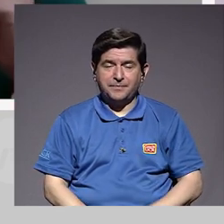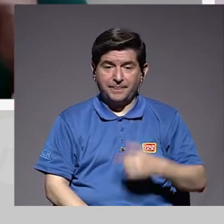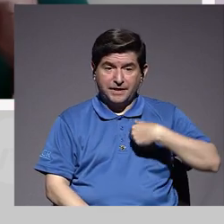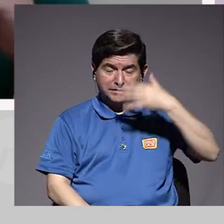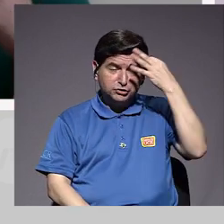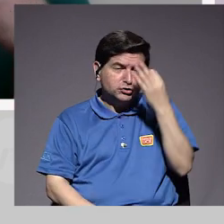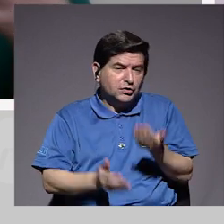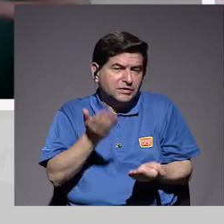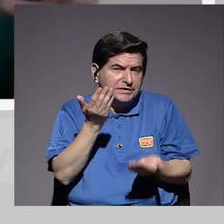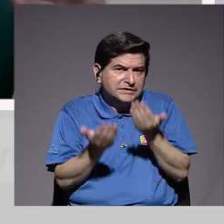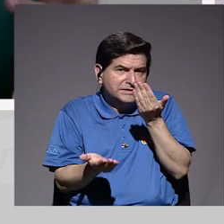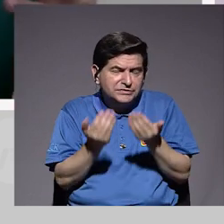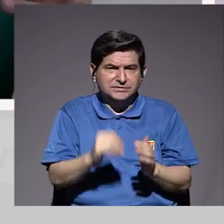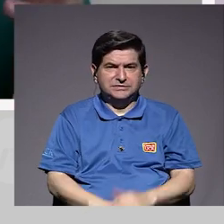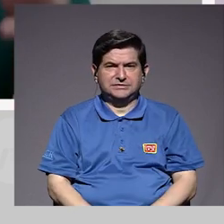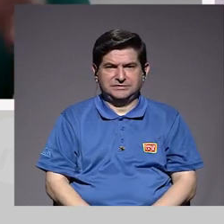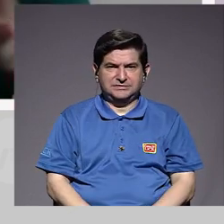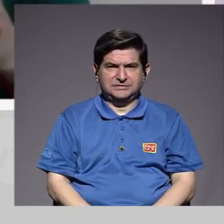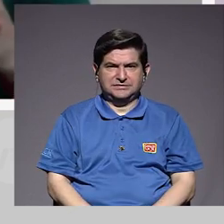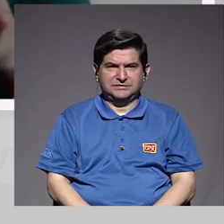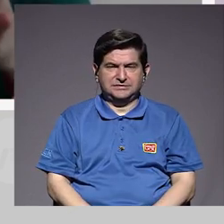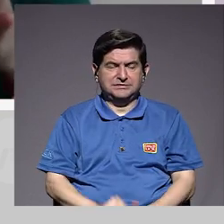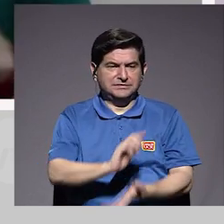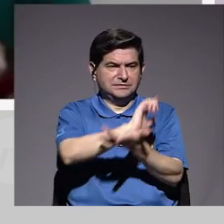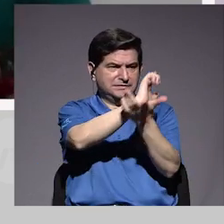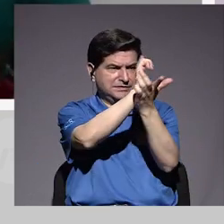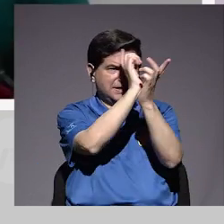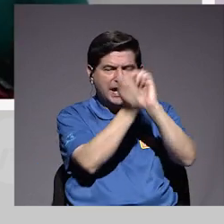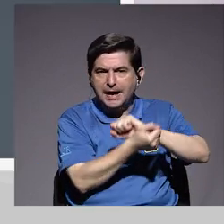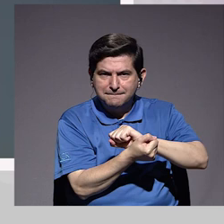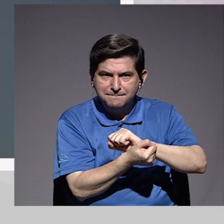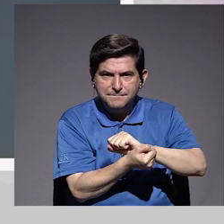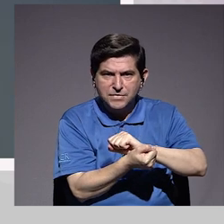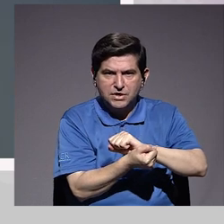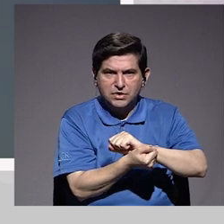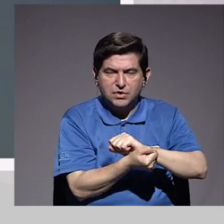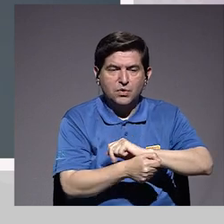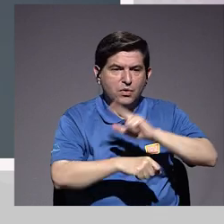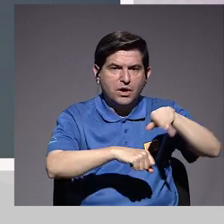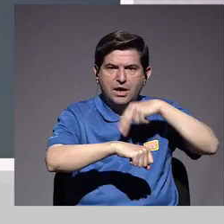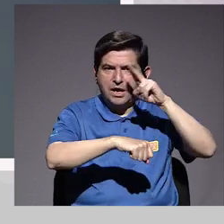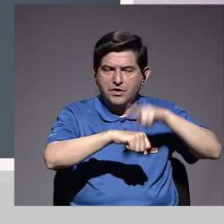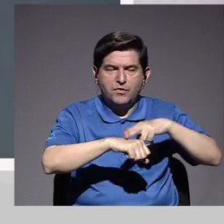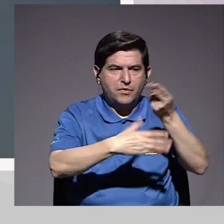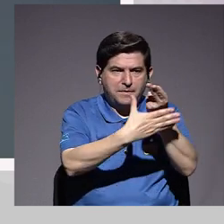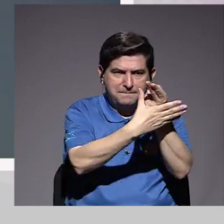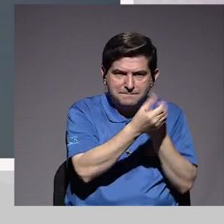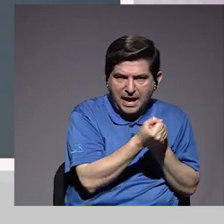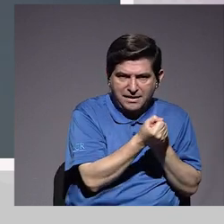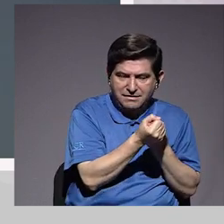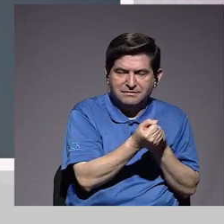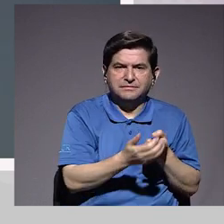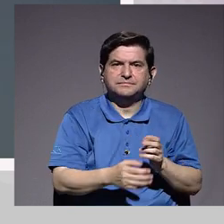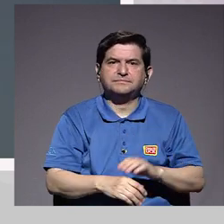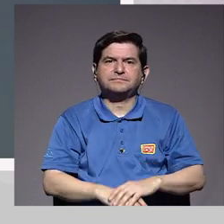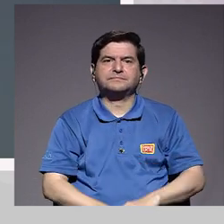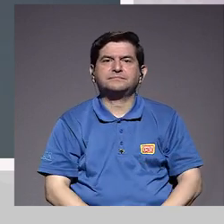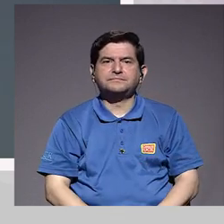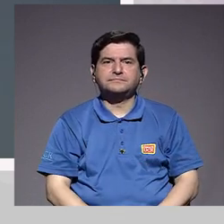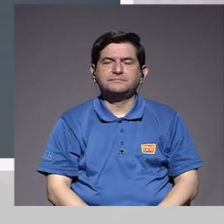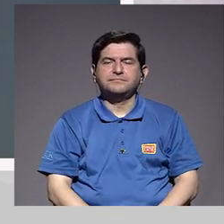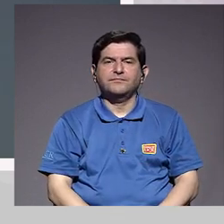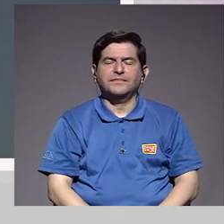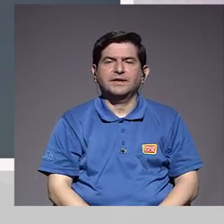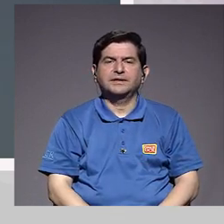Bueno, yo creo que tal vez más bien sería el cambio a lo que es normal para la pareja, ¿verdad? Porque realmente,